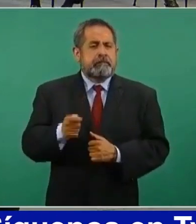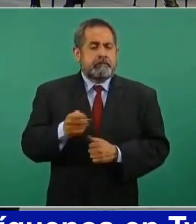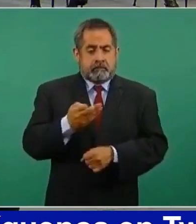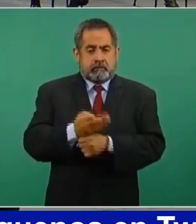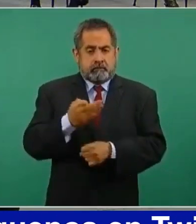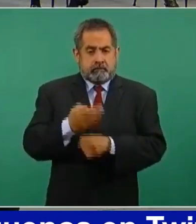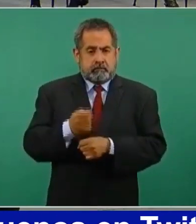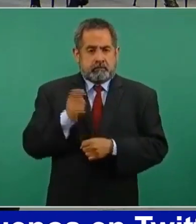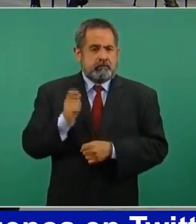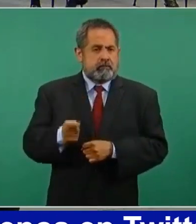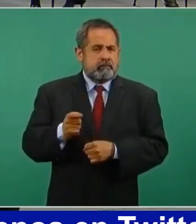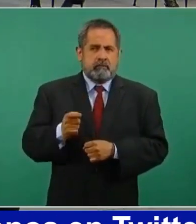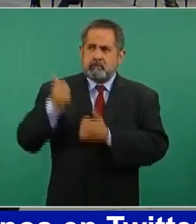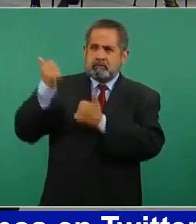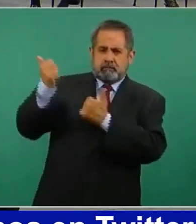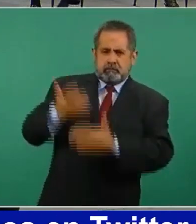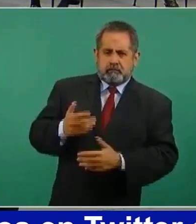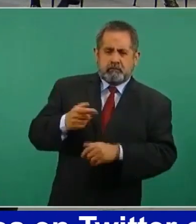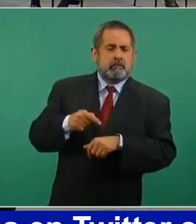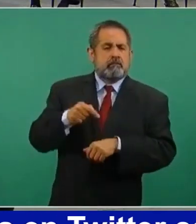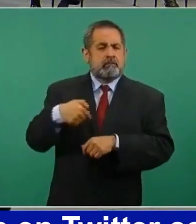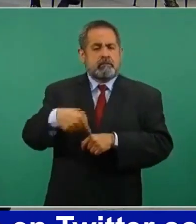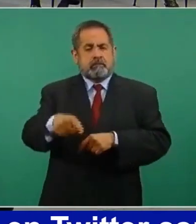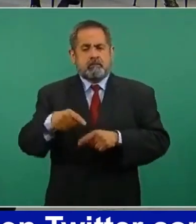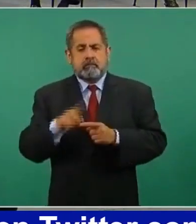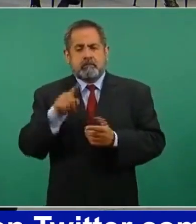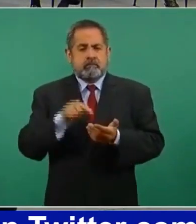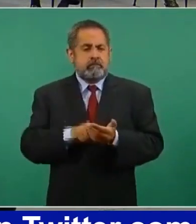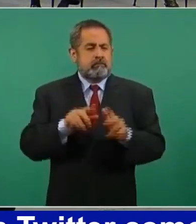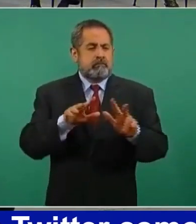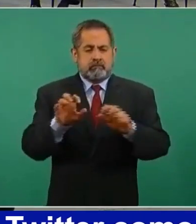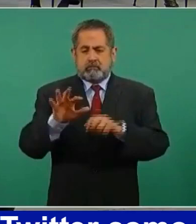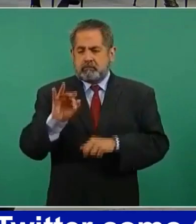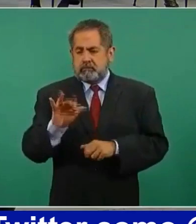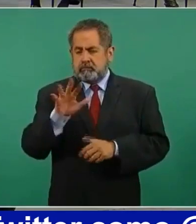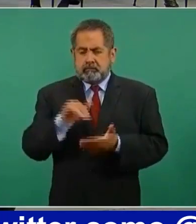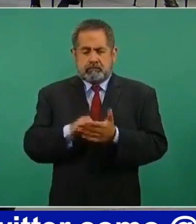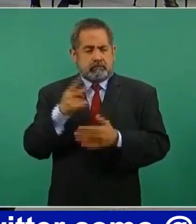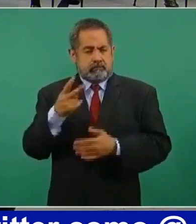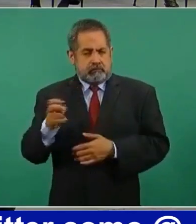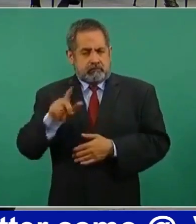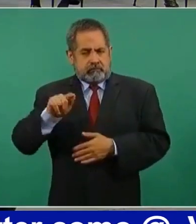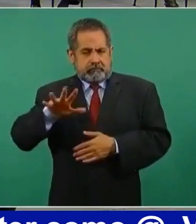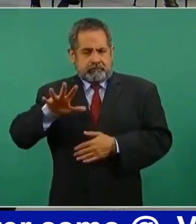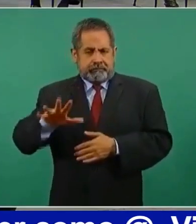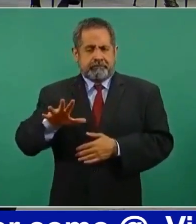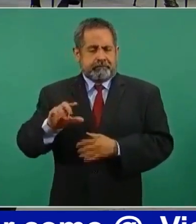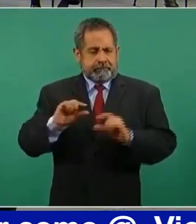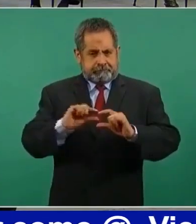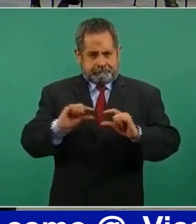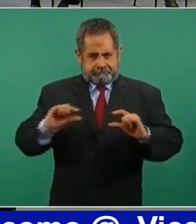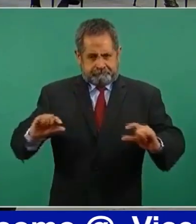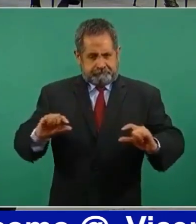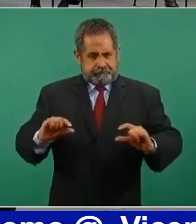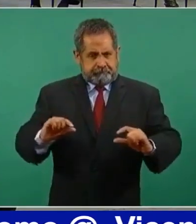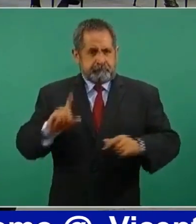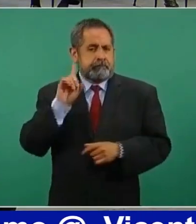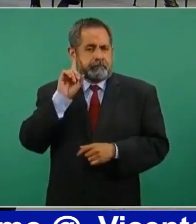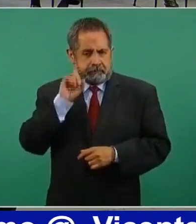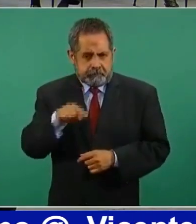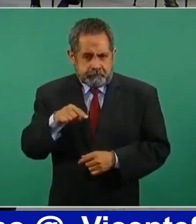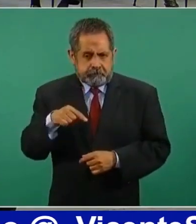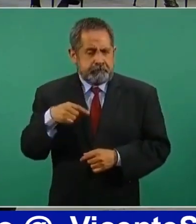esta semana que llegaran 1 millón 845 mil 275 dosis. Entonces, mañana